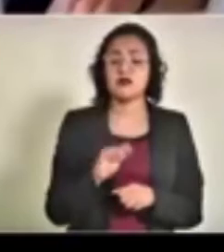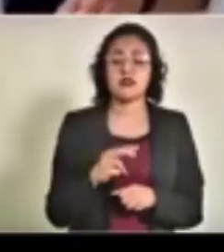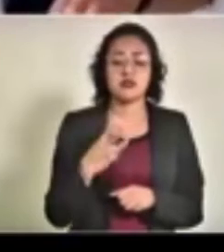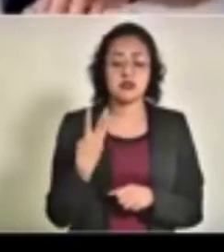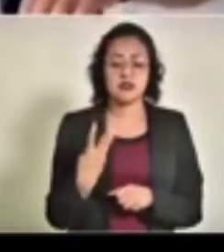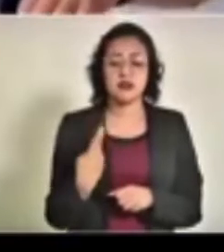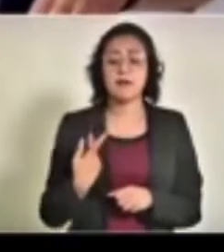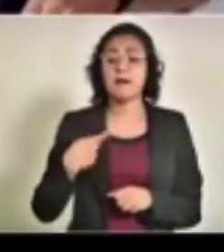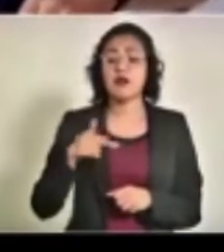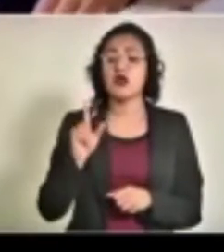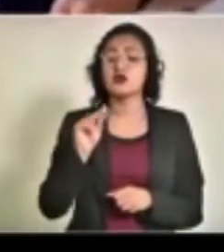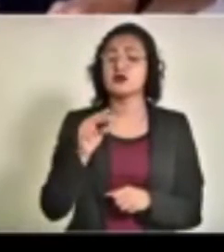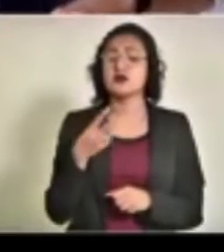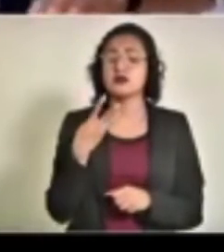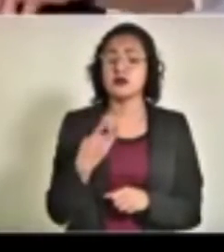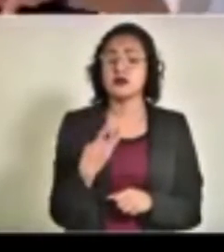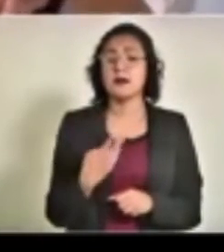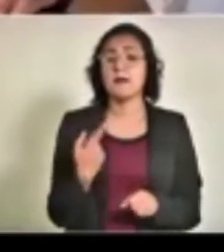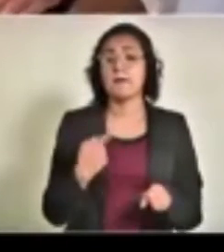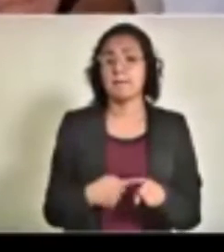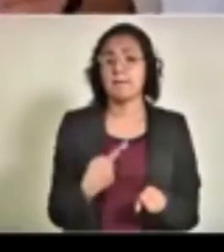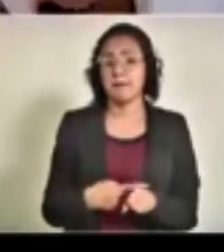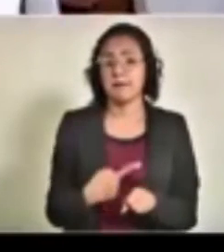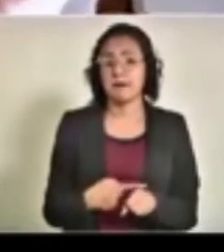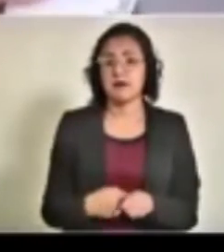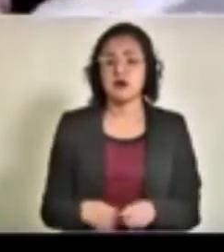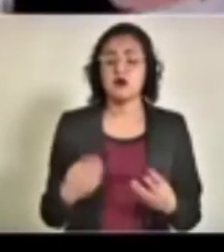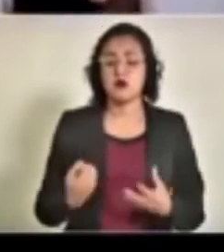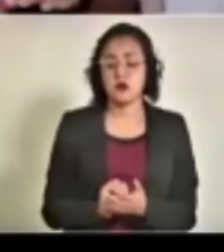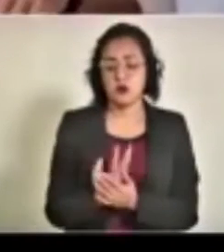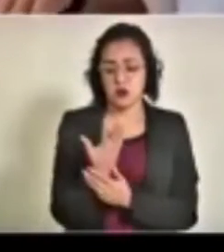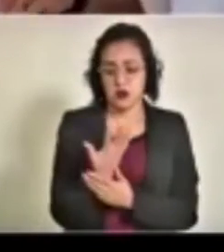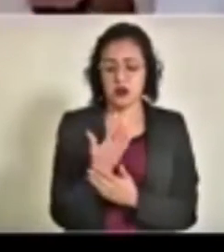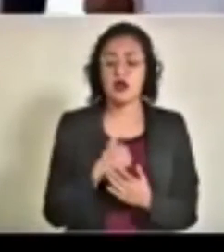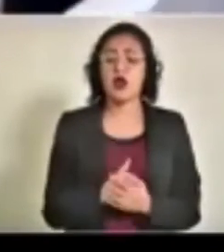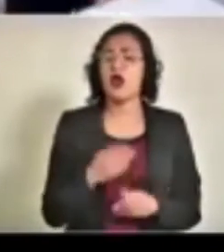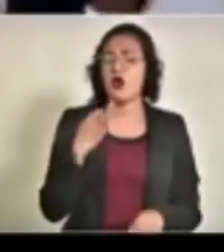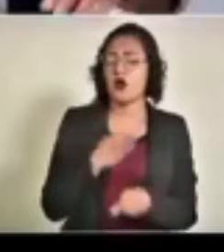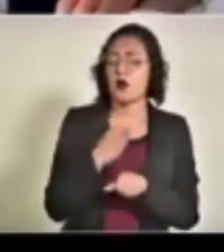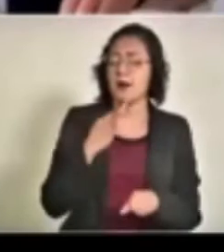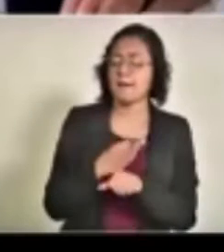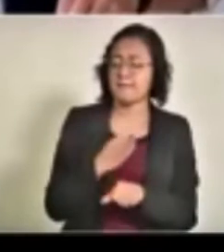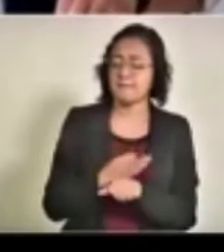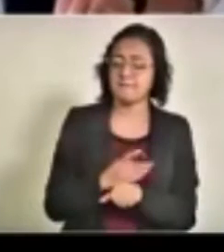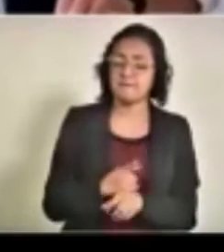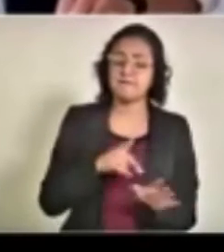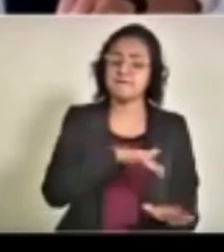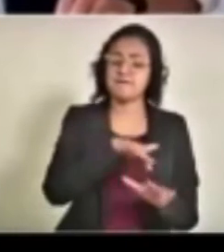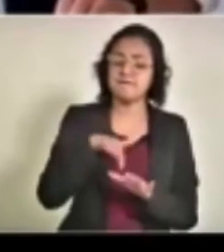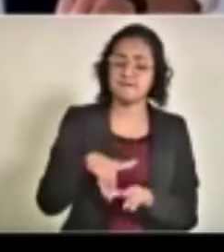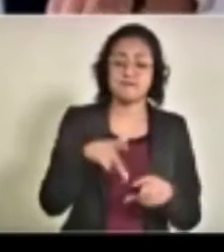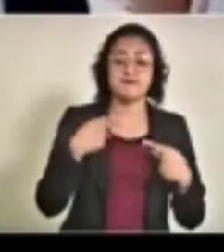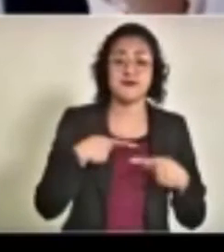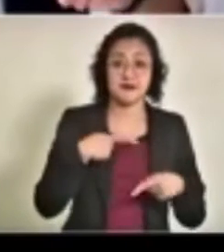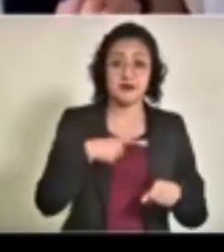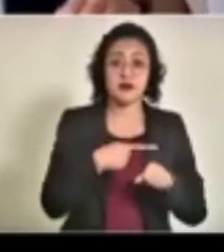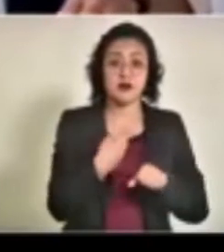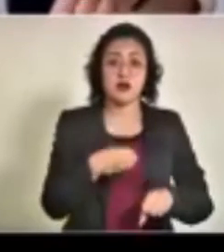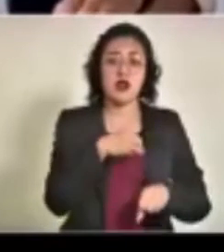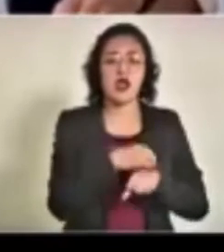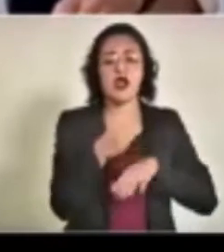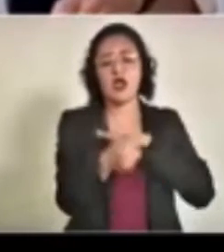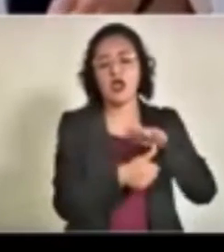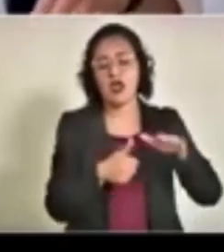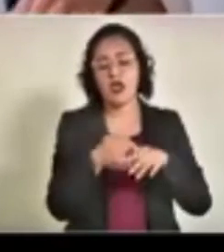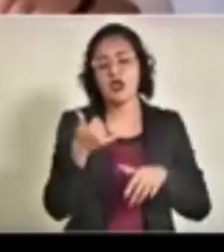pero 83 activos nuevos. En lo que respecta a los casos activos, incluyendo